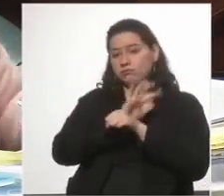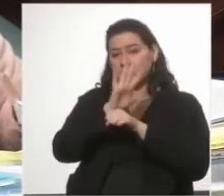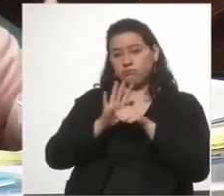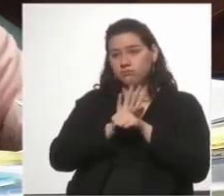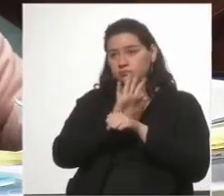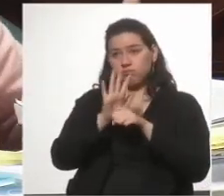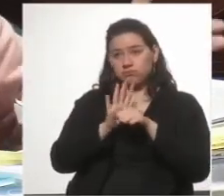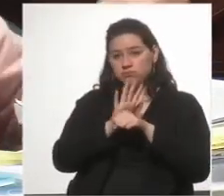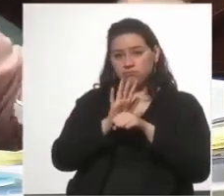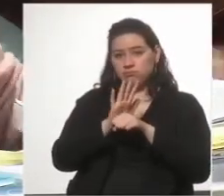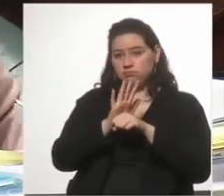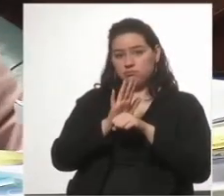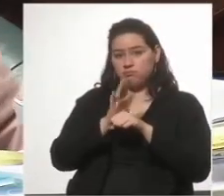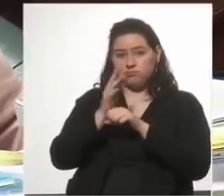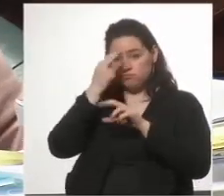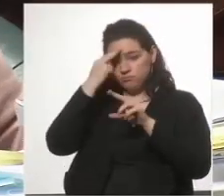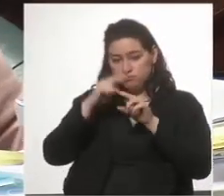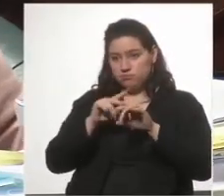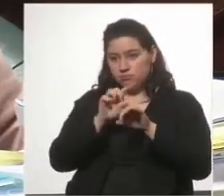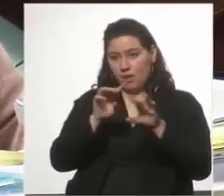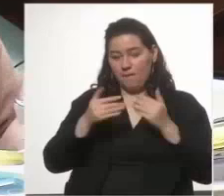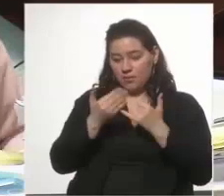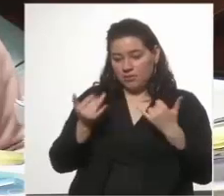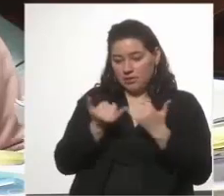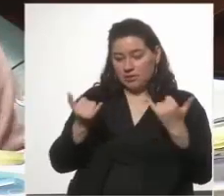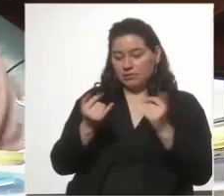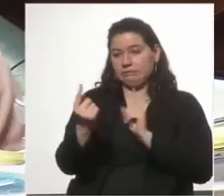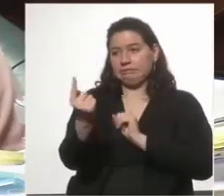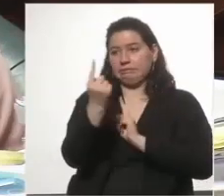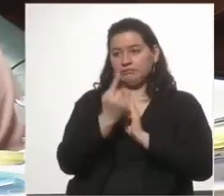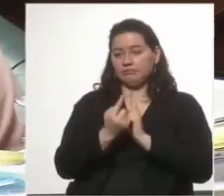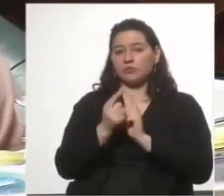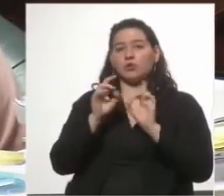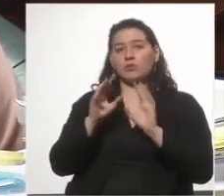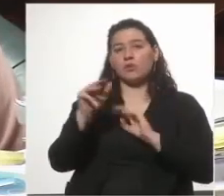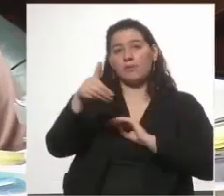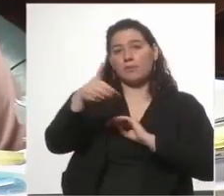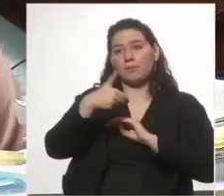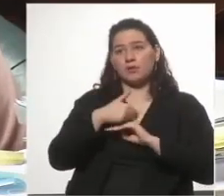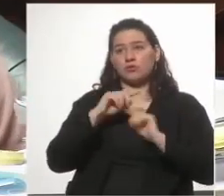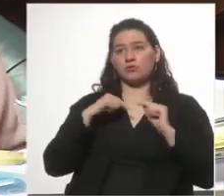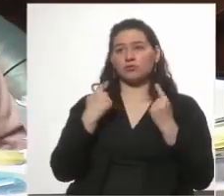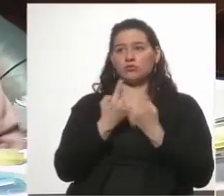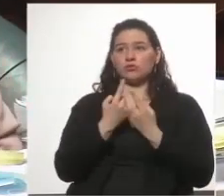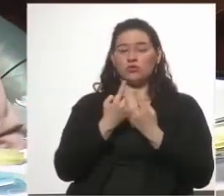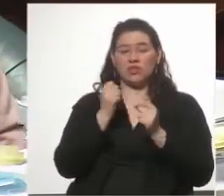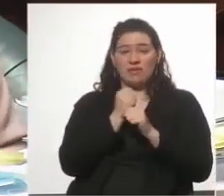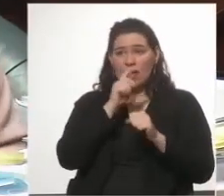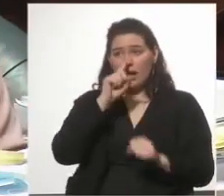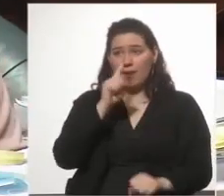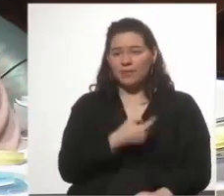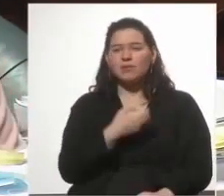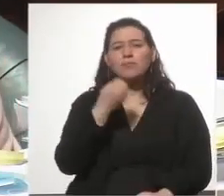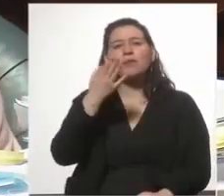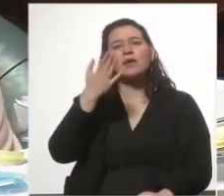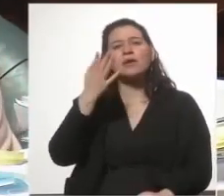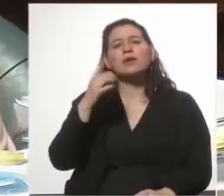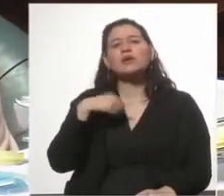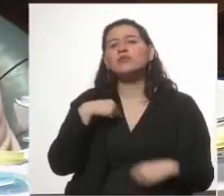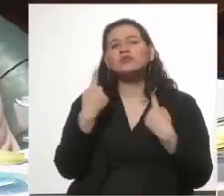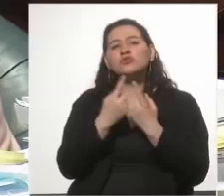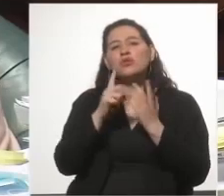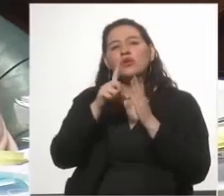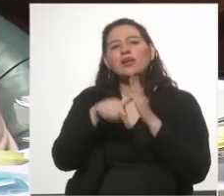en los primeros días, que solamente nos pidió que fuéramos rápidos. ¿Saben por qué no fuimos